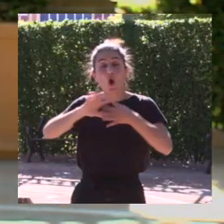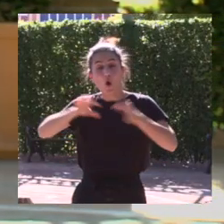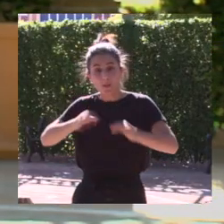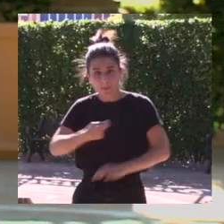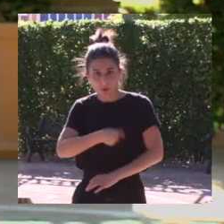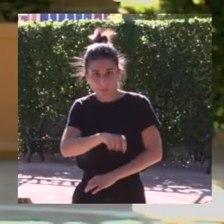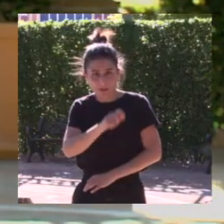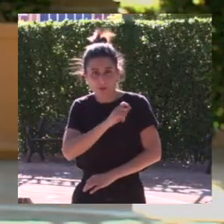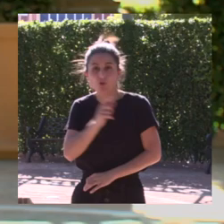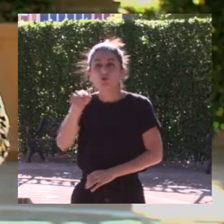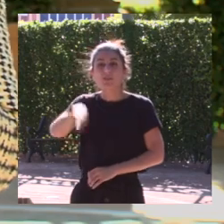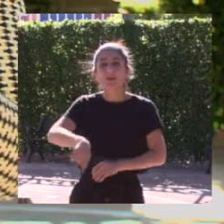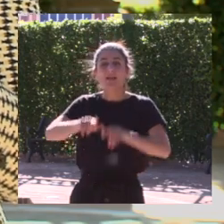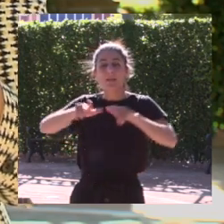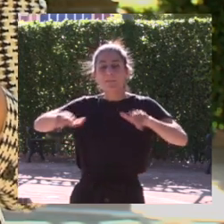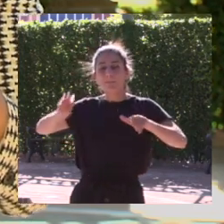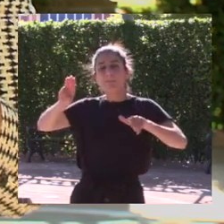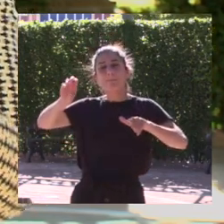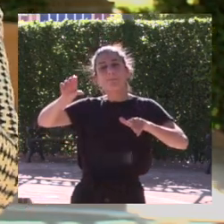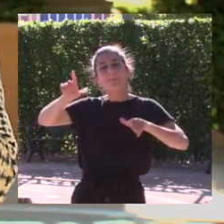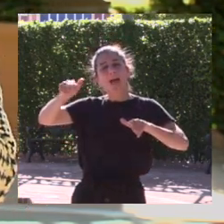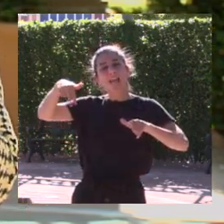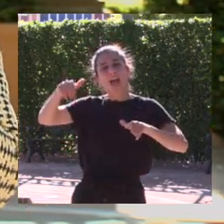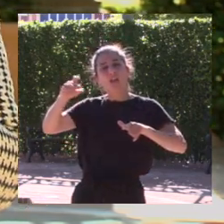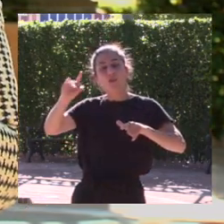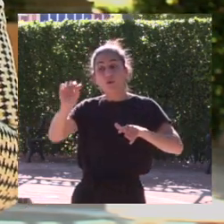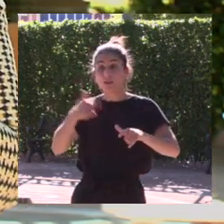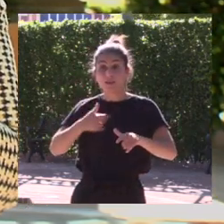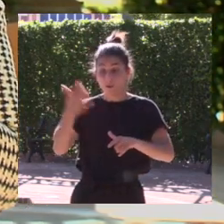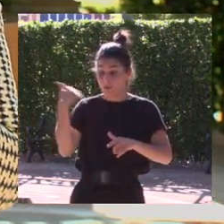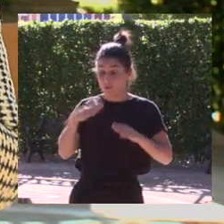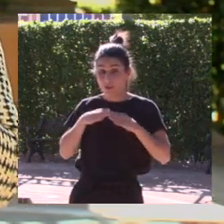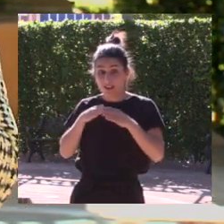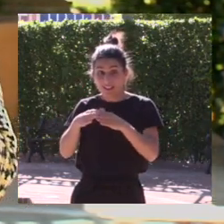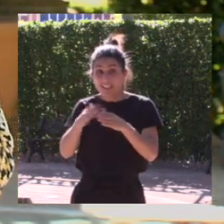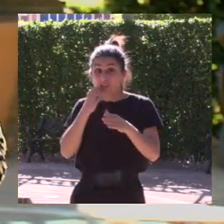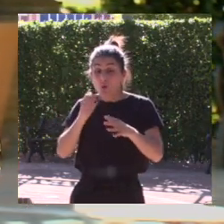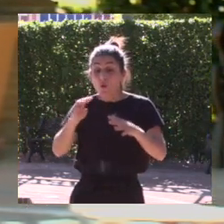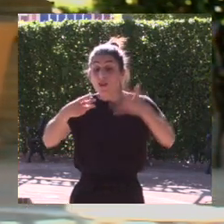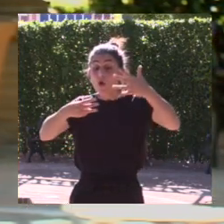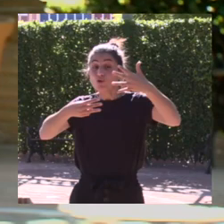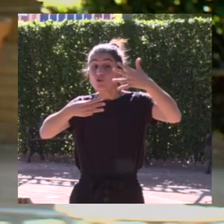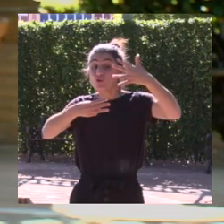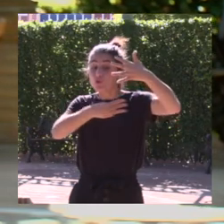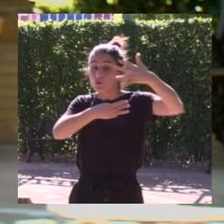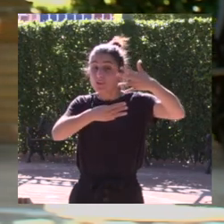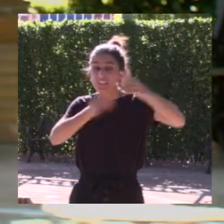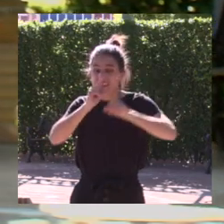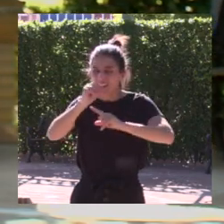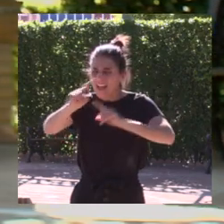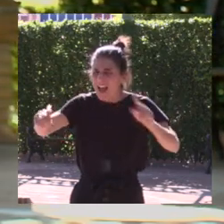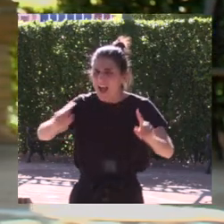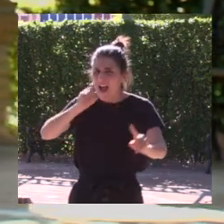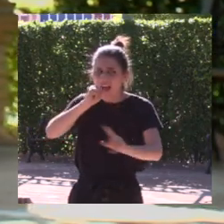olímpico español he estado en el planado el planado cuando yo navegaba si no estabas entre los ocho primeros del mundo